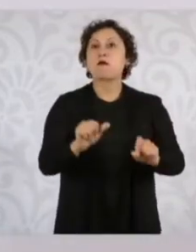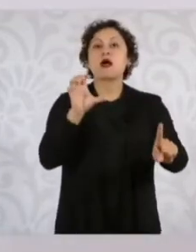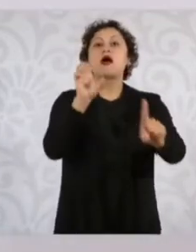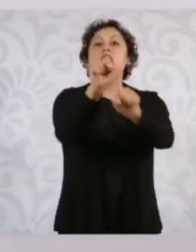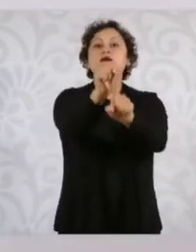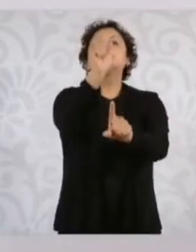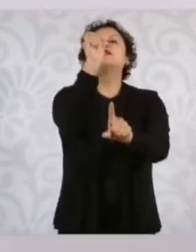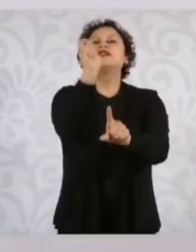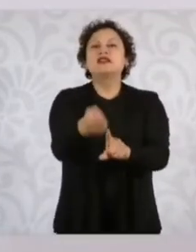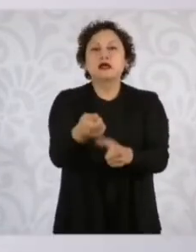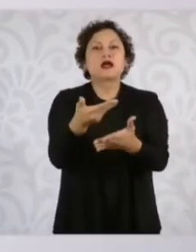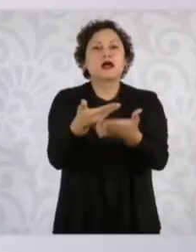es una responsabilidad compartida.